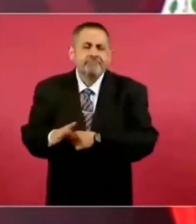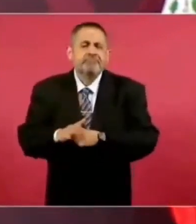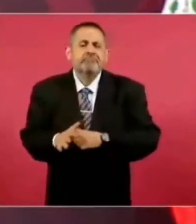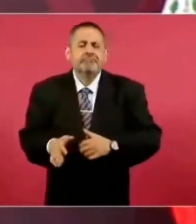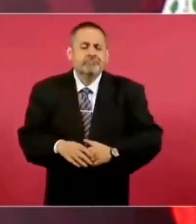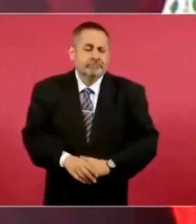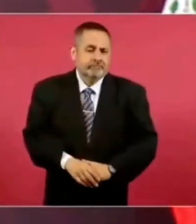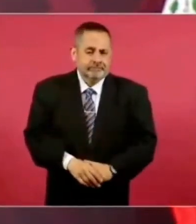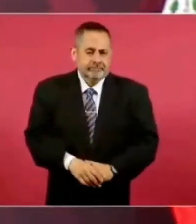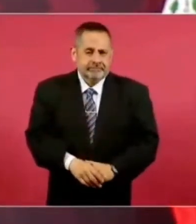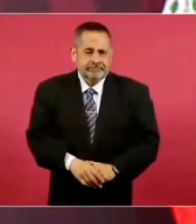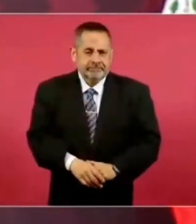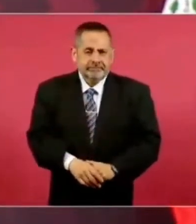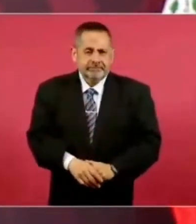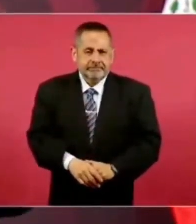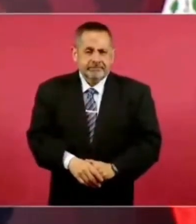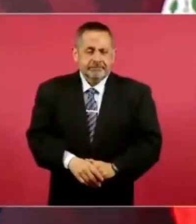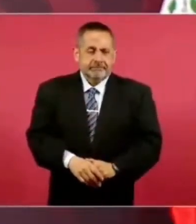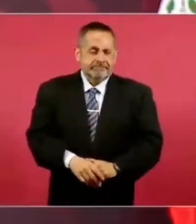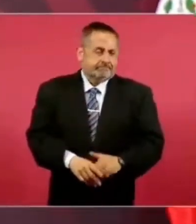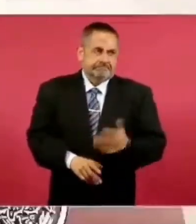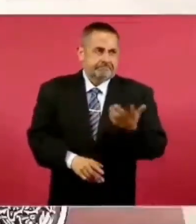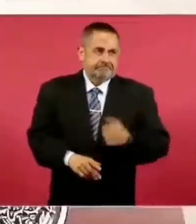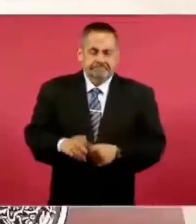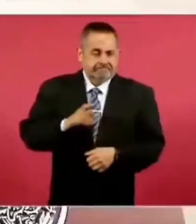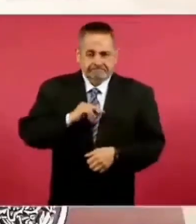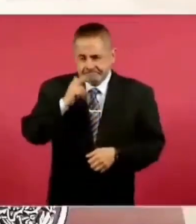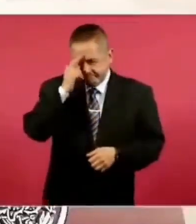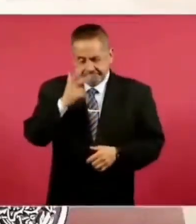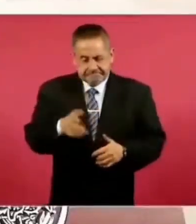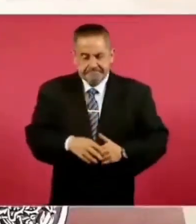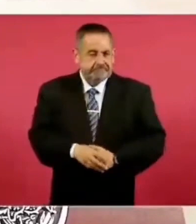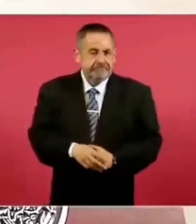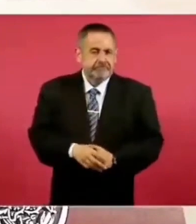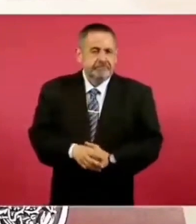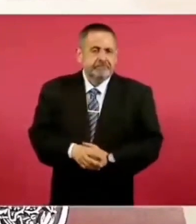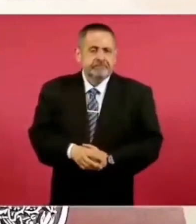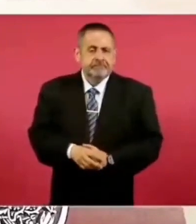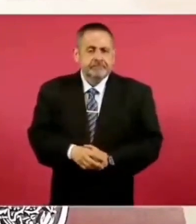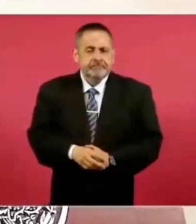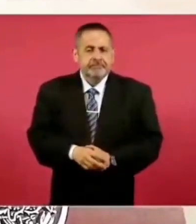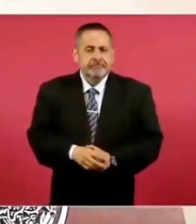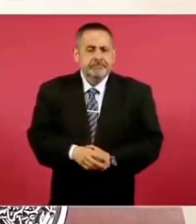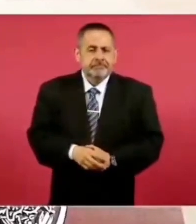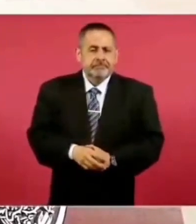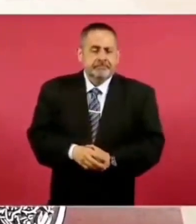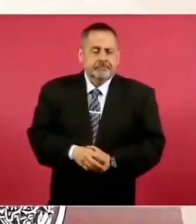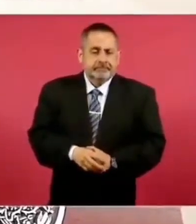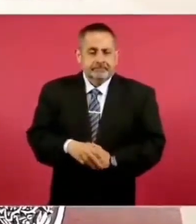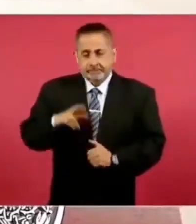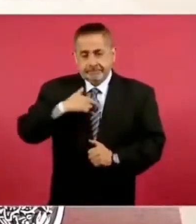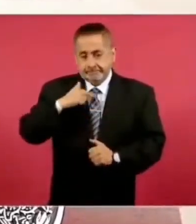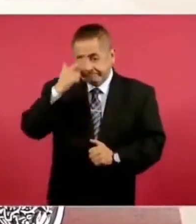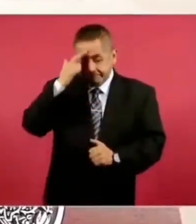Yo recuerdo que cuando se presentaron